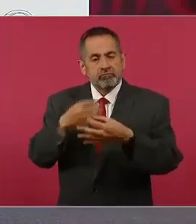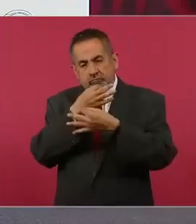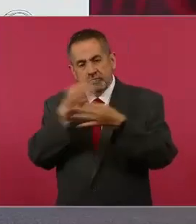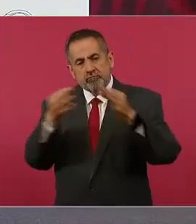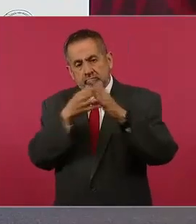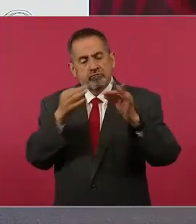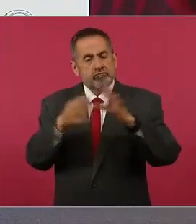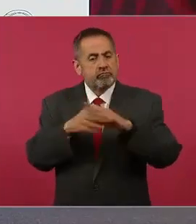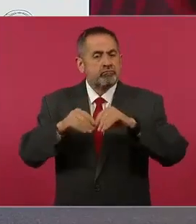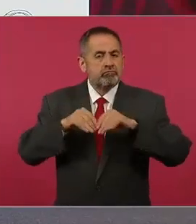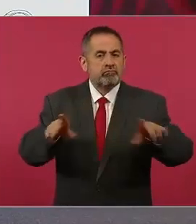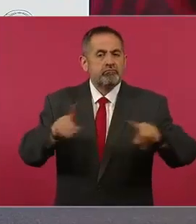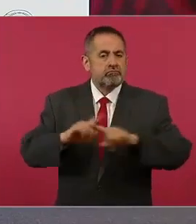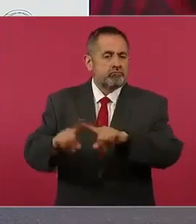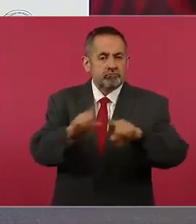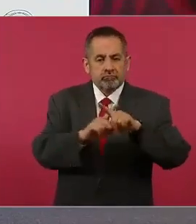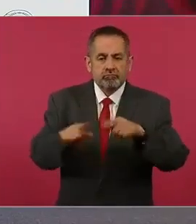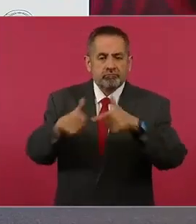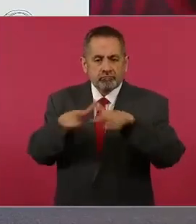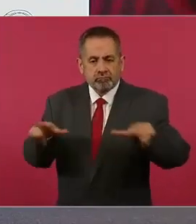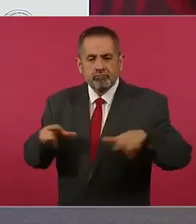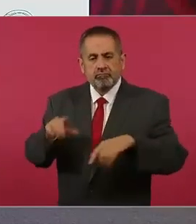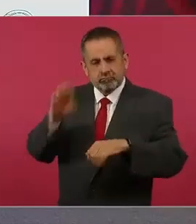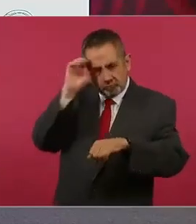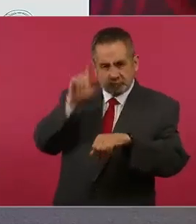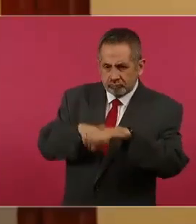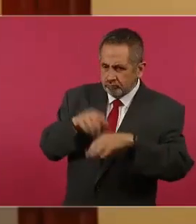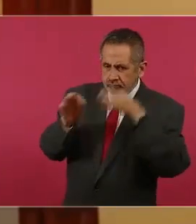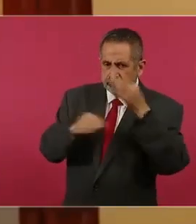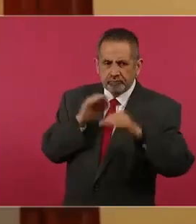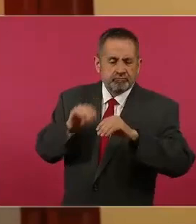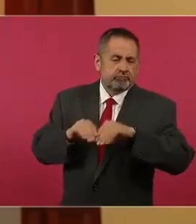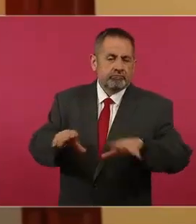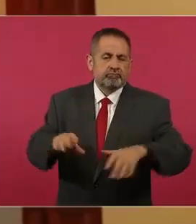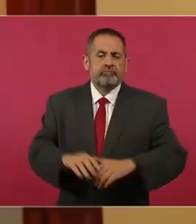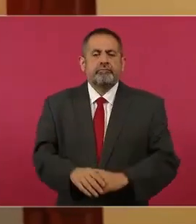la diversidad lingüística y cultural. Adelante.